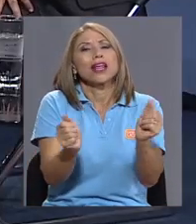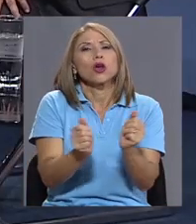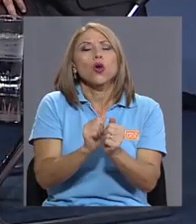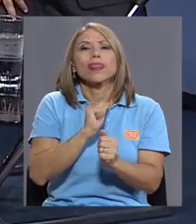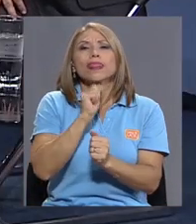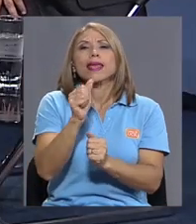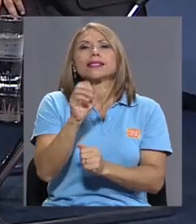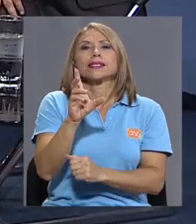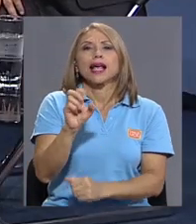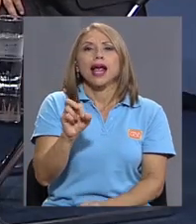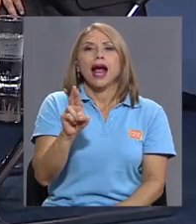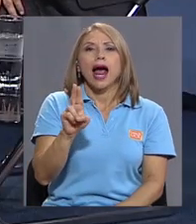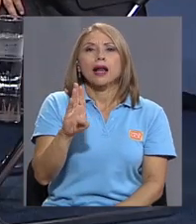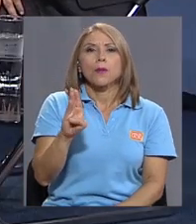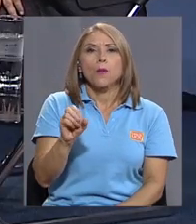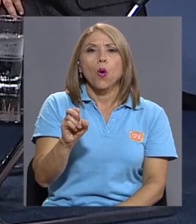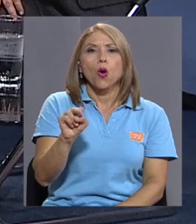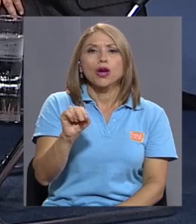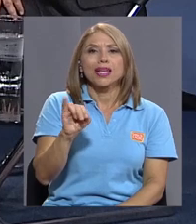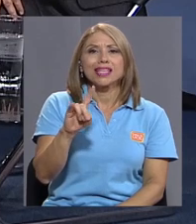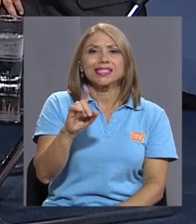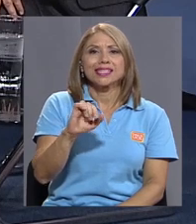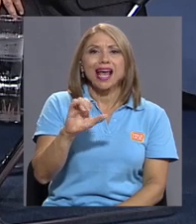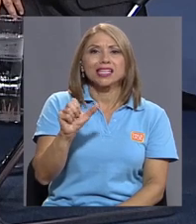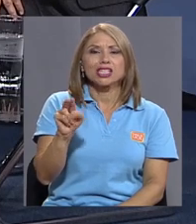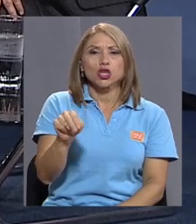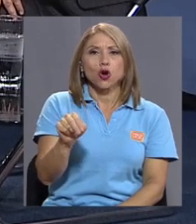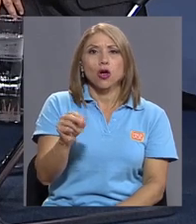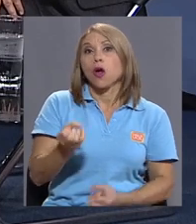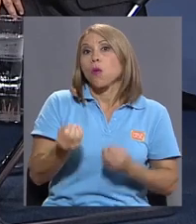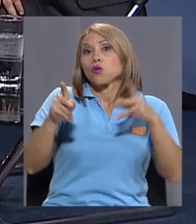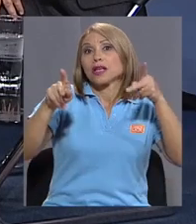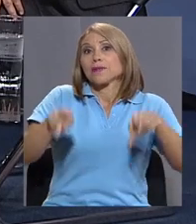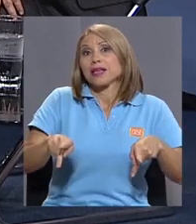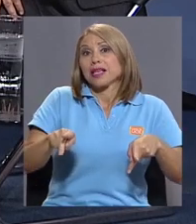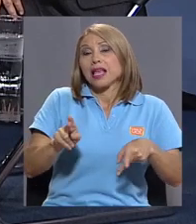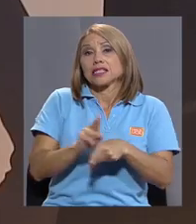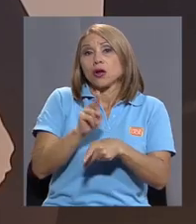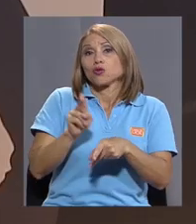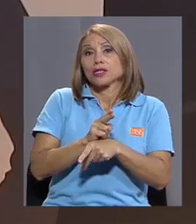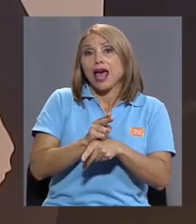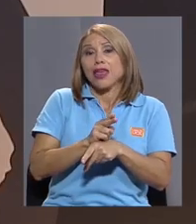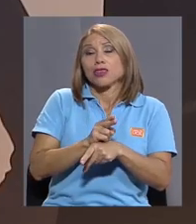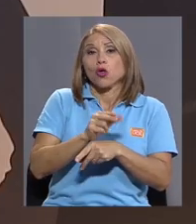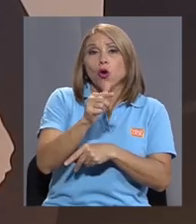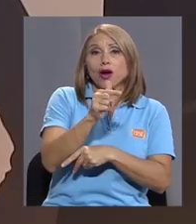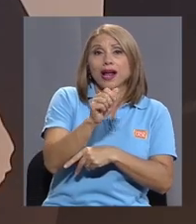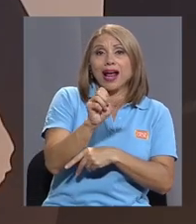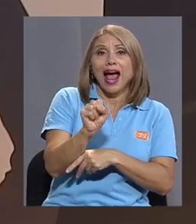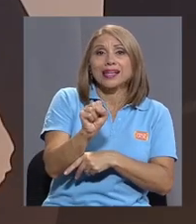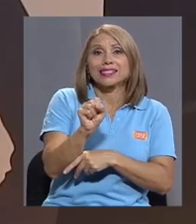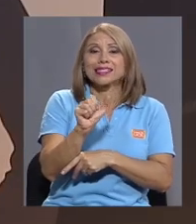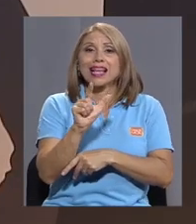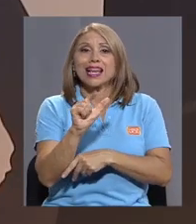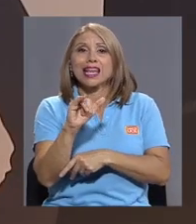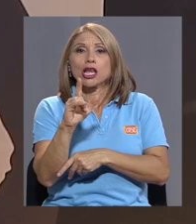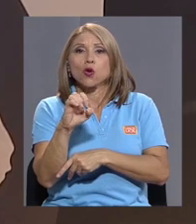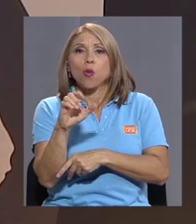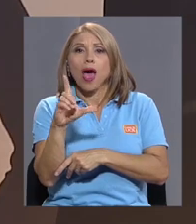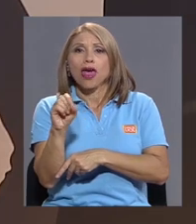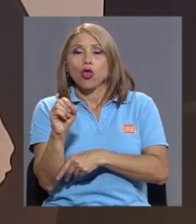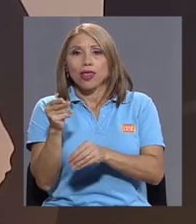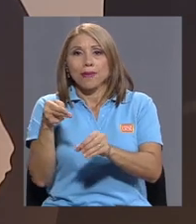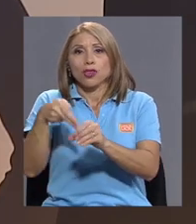Porque vemos, por ejemplo, muchas familias se están pasando a consumir gas licuado de petróleo, en lugar de consumir electricidad renovable.